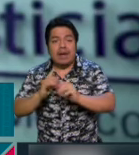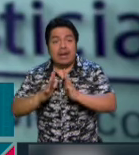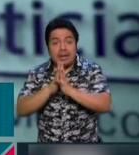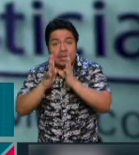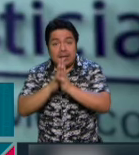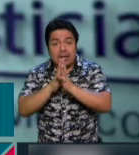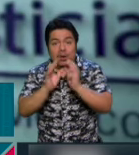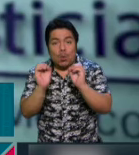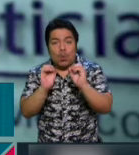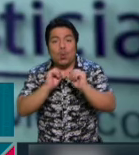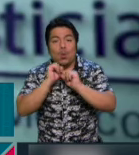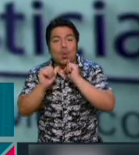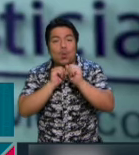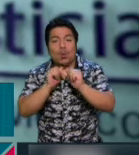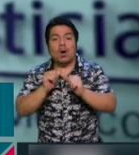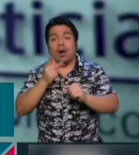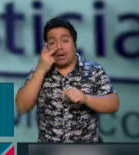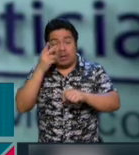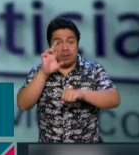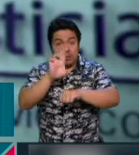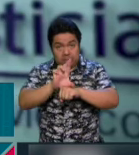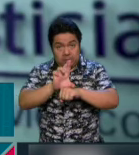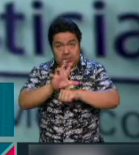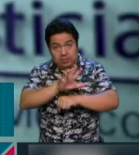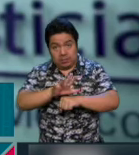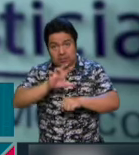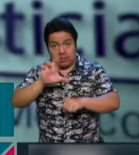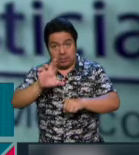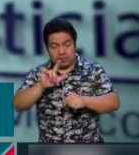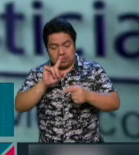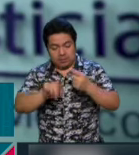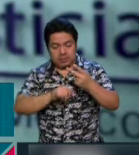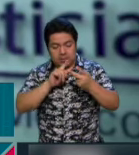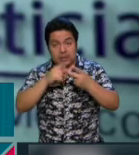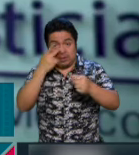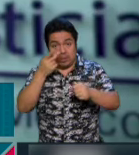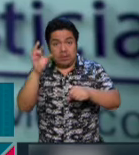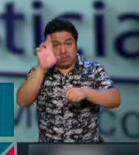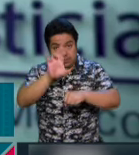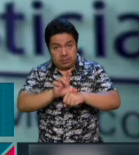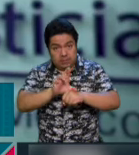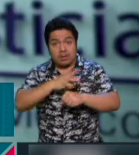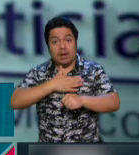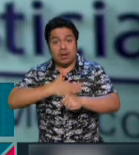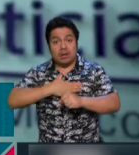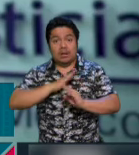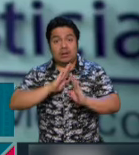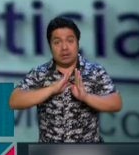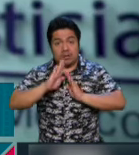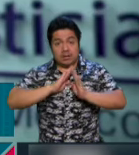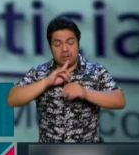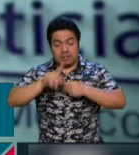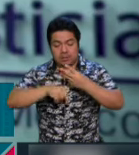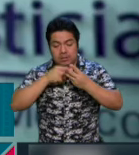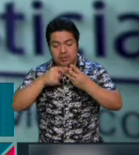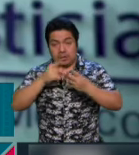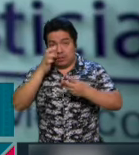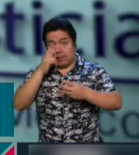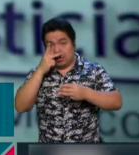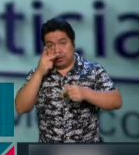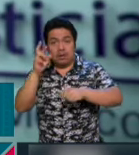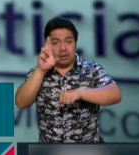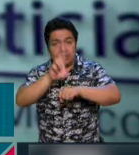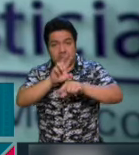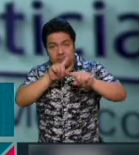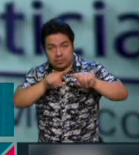que celebraron la Procuraduría General de la República, la Procuraduría General de Justicia Militar y las Procuradurías y